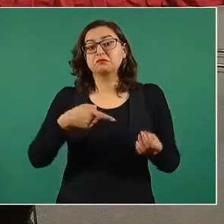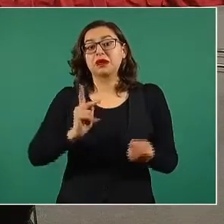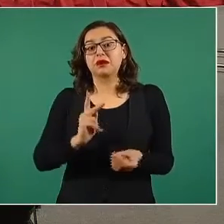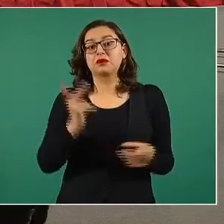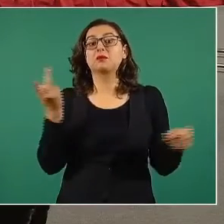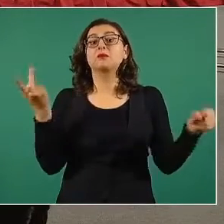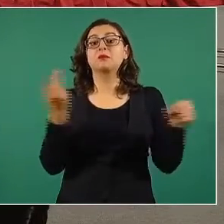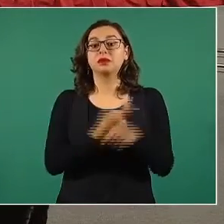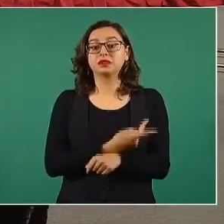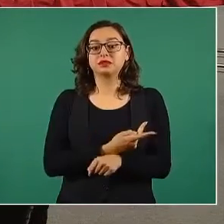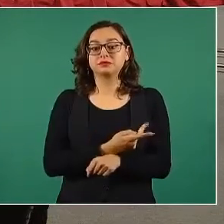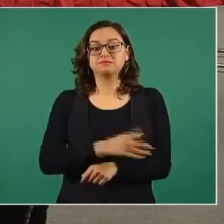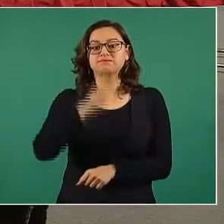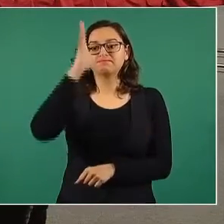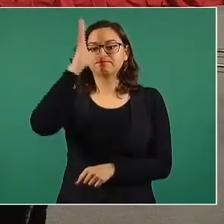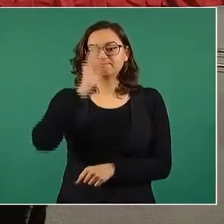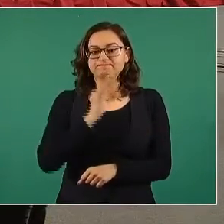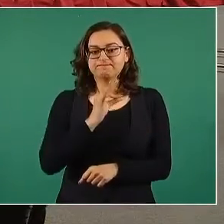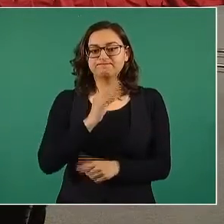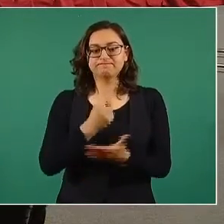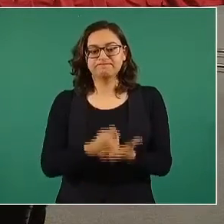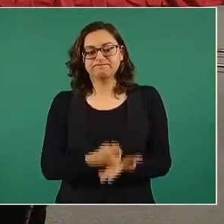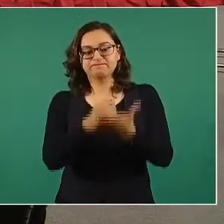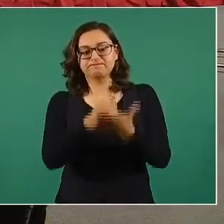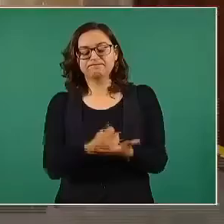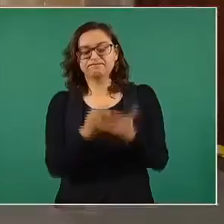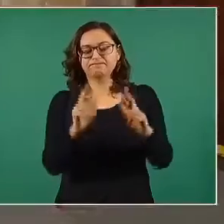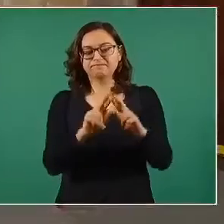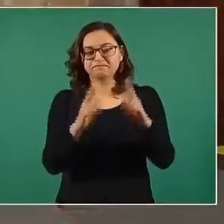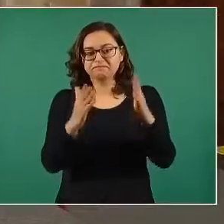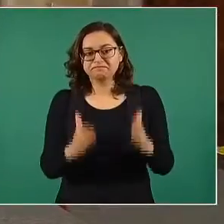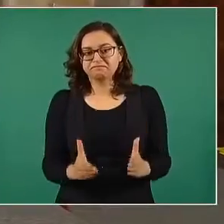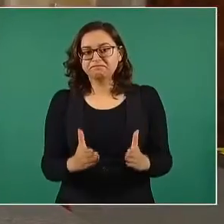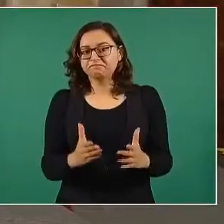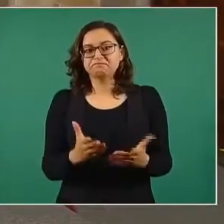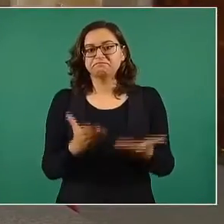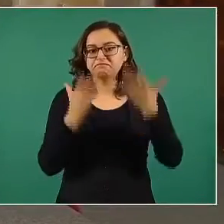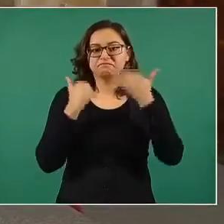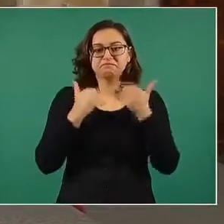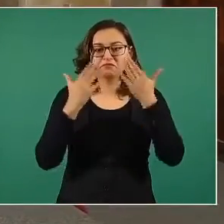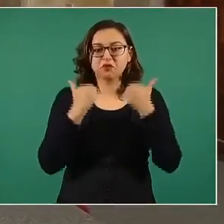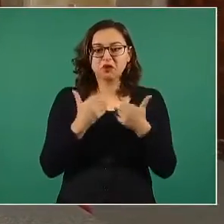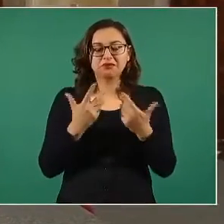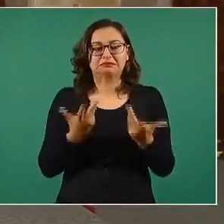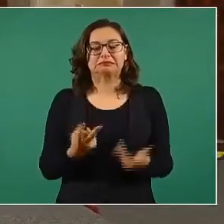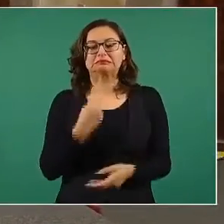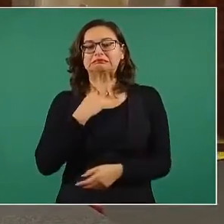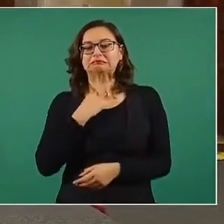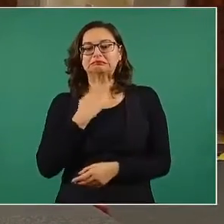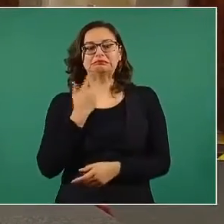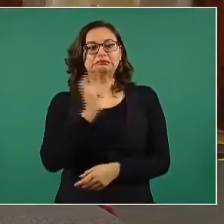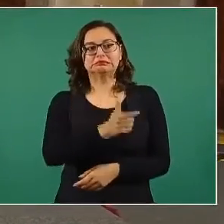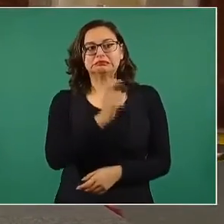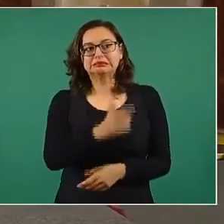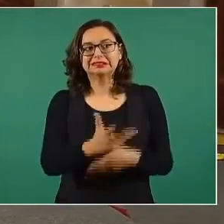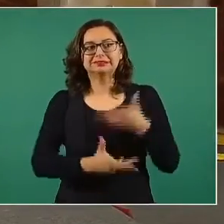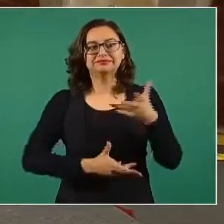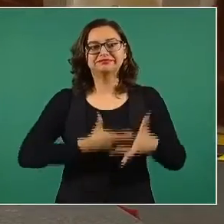no no tienen forma, no tienen para pagar terapias.